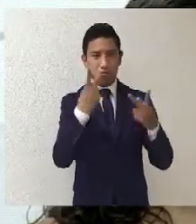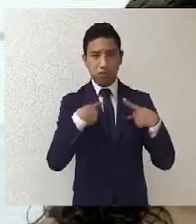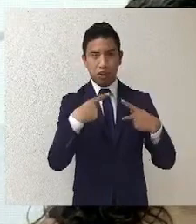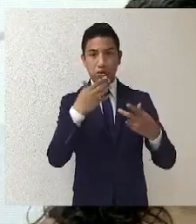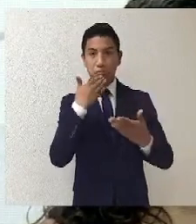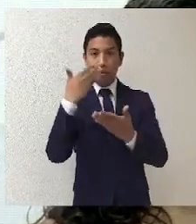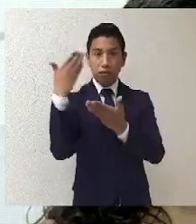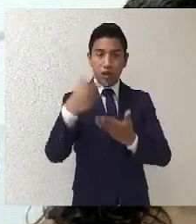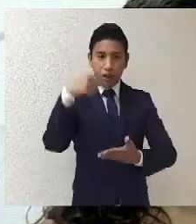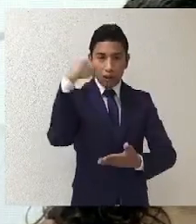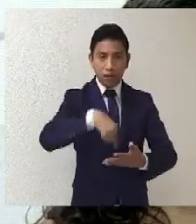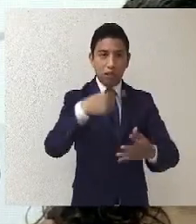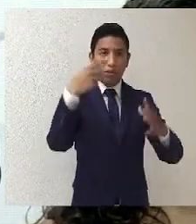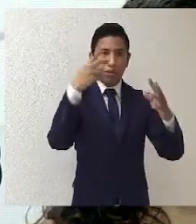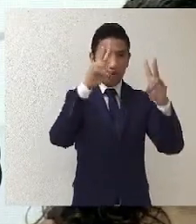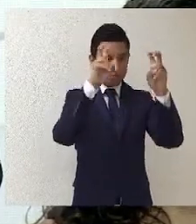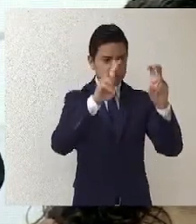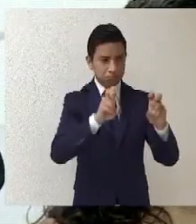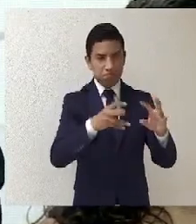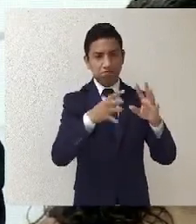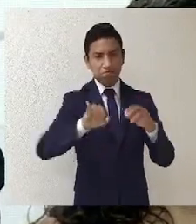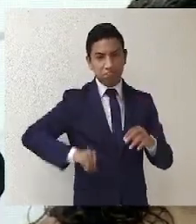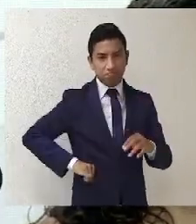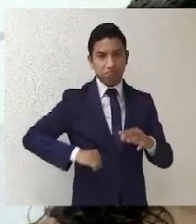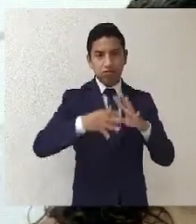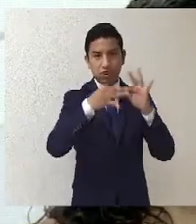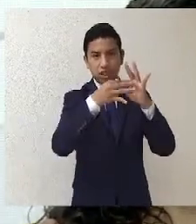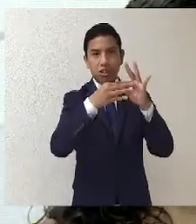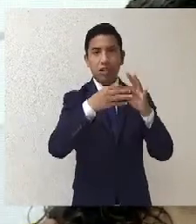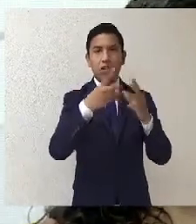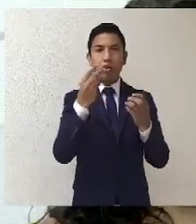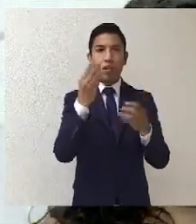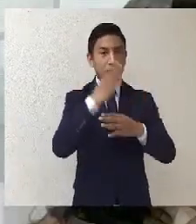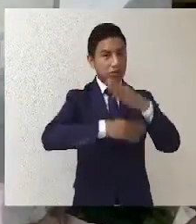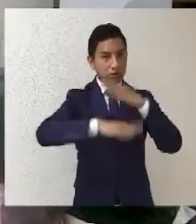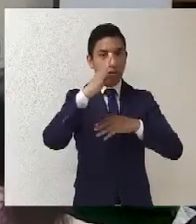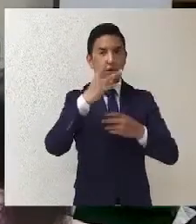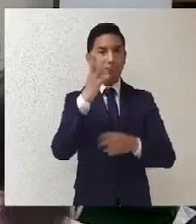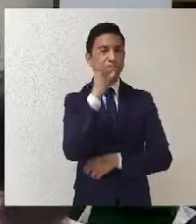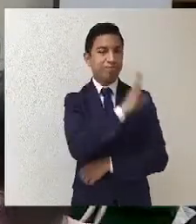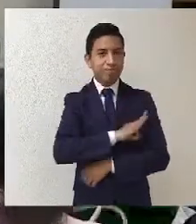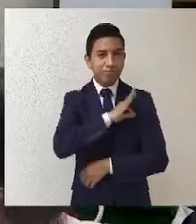Les deseo el mayor de los éxitos y felicidades. Muchas gracias.